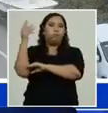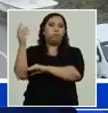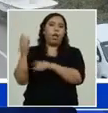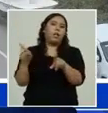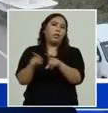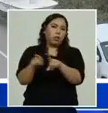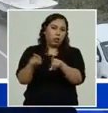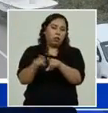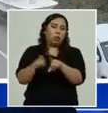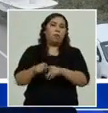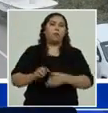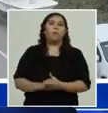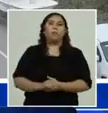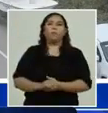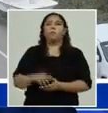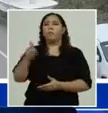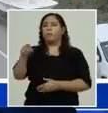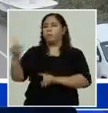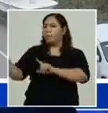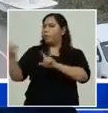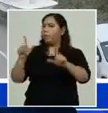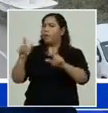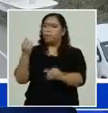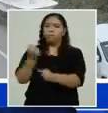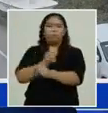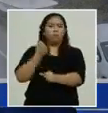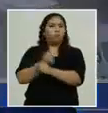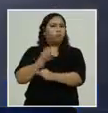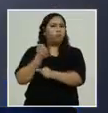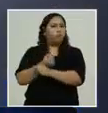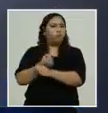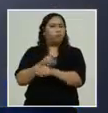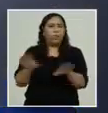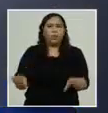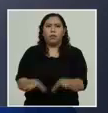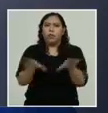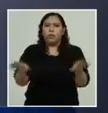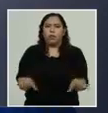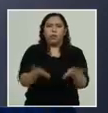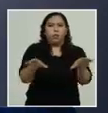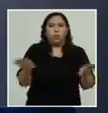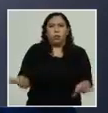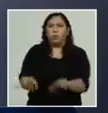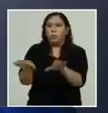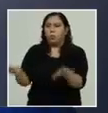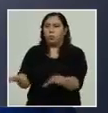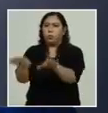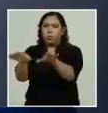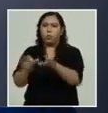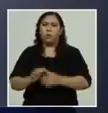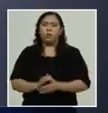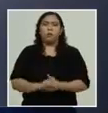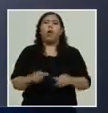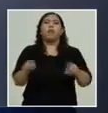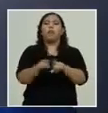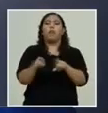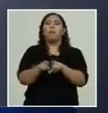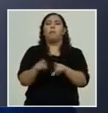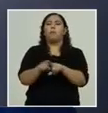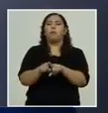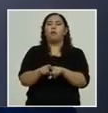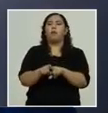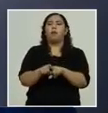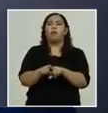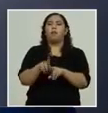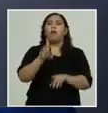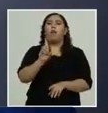para apoyo de nuestra ciudadanía está la dirección policial de investigaciones operando en ese sector